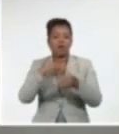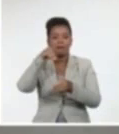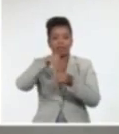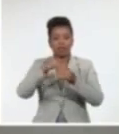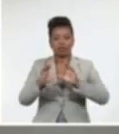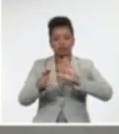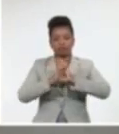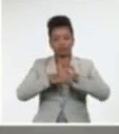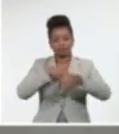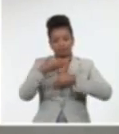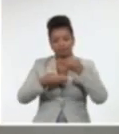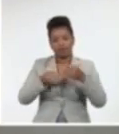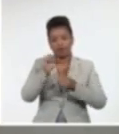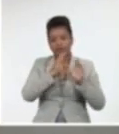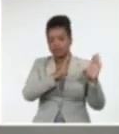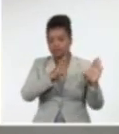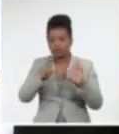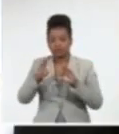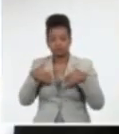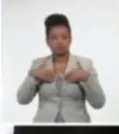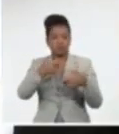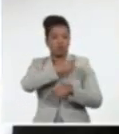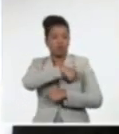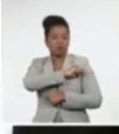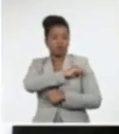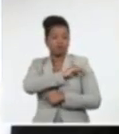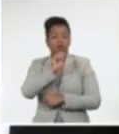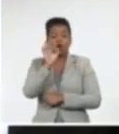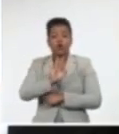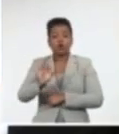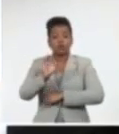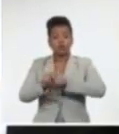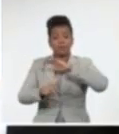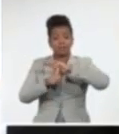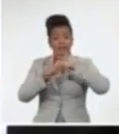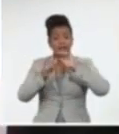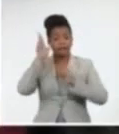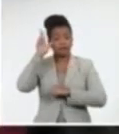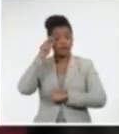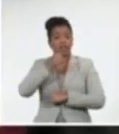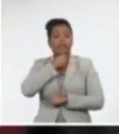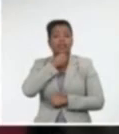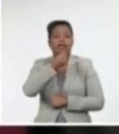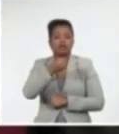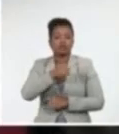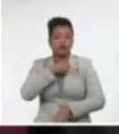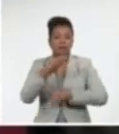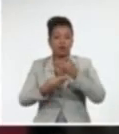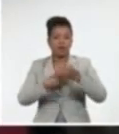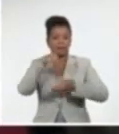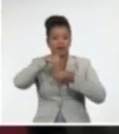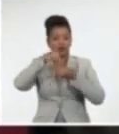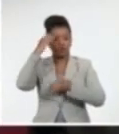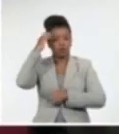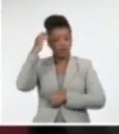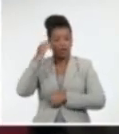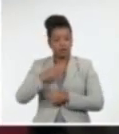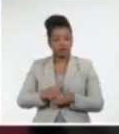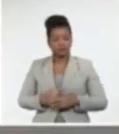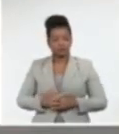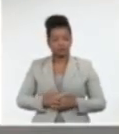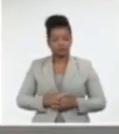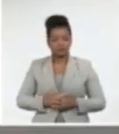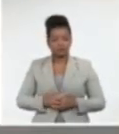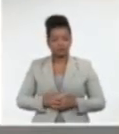y la voluntad popular. Desde octubre el presidente peruano ha denunciado un golpe parlamentario en marcha. El jefe de Estado